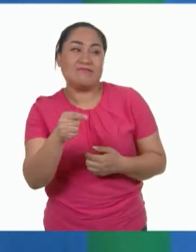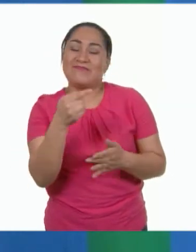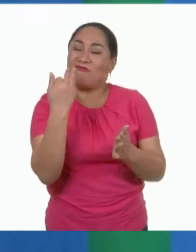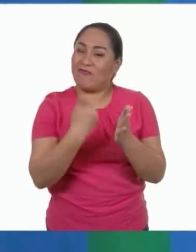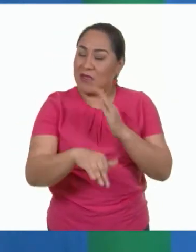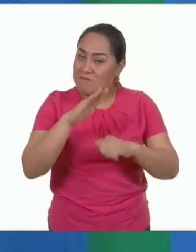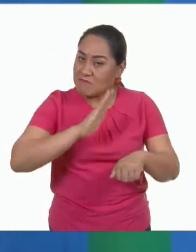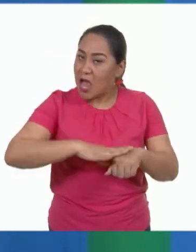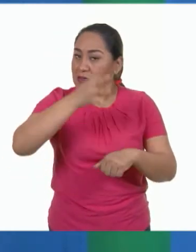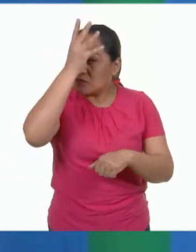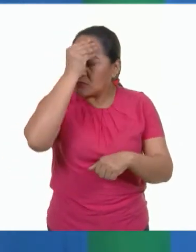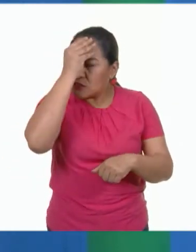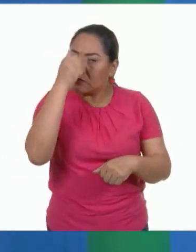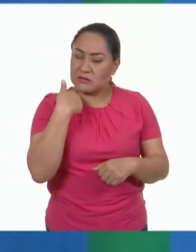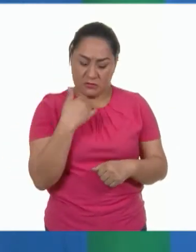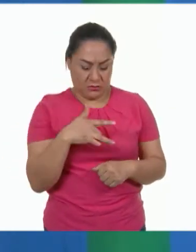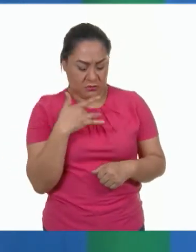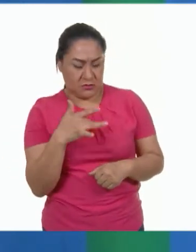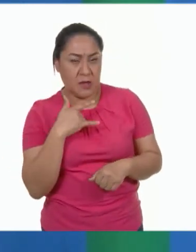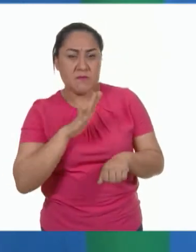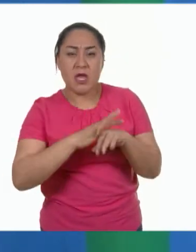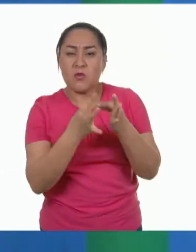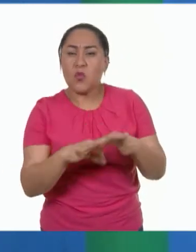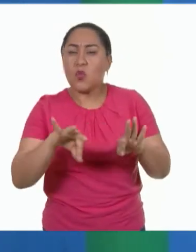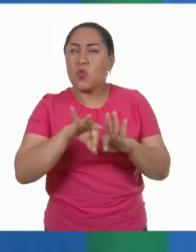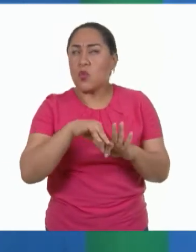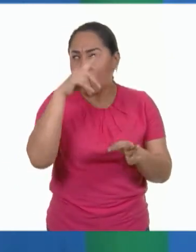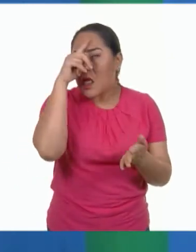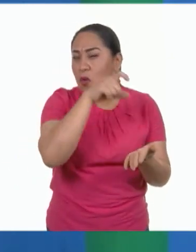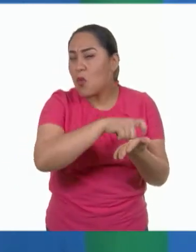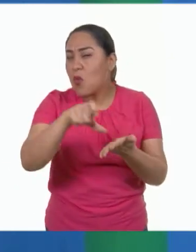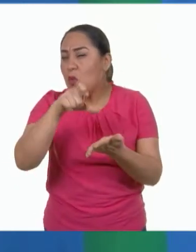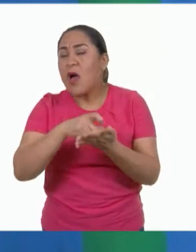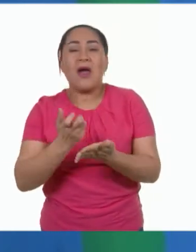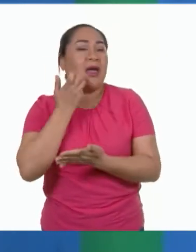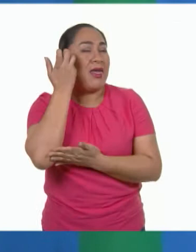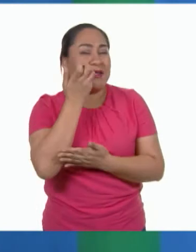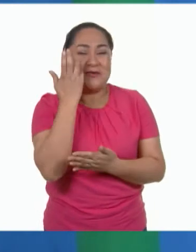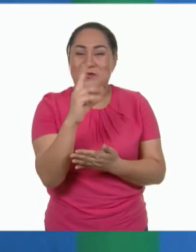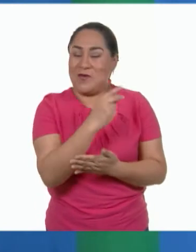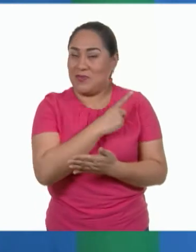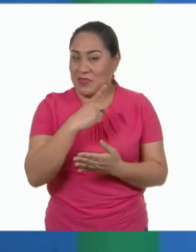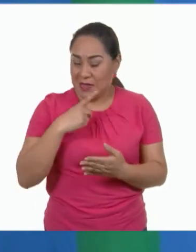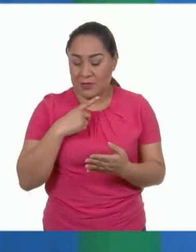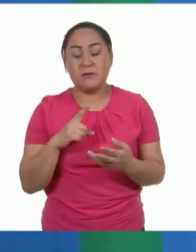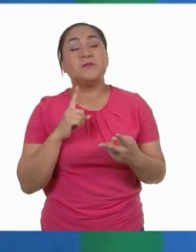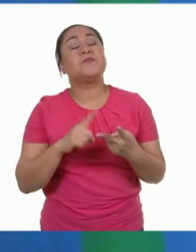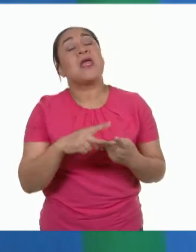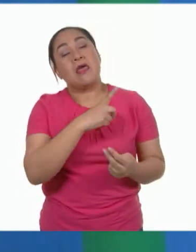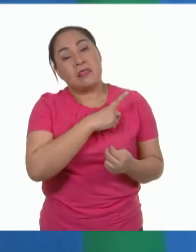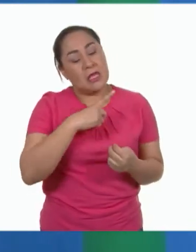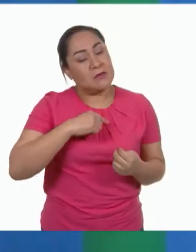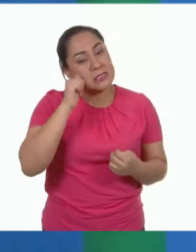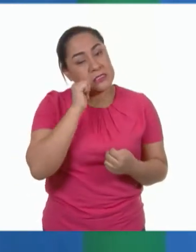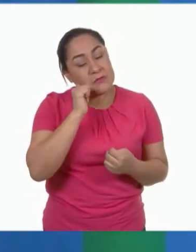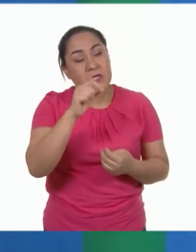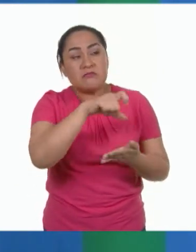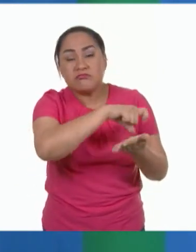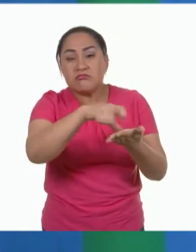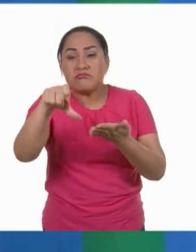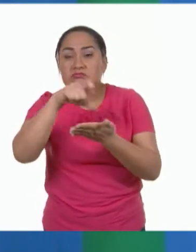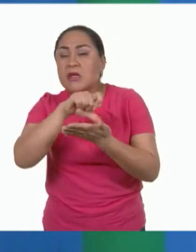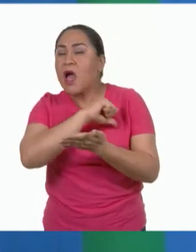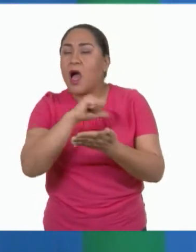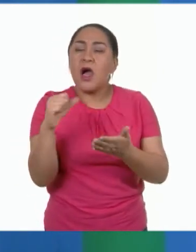aprendido a identificar nuestras necesidades primordiales de consumo. Por otro lado, conviene consumir la mayor cantidad de productos,